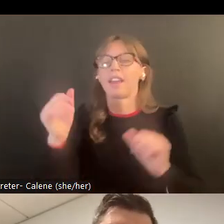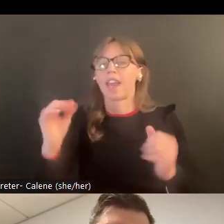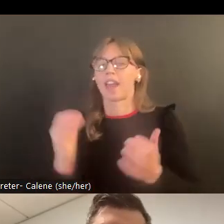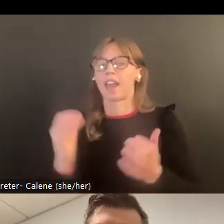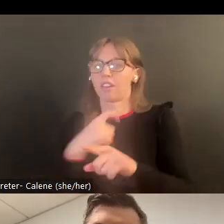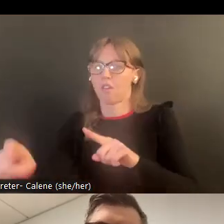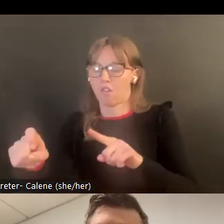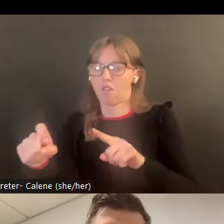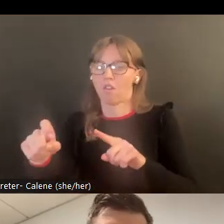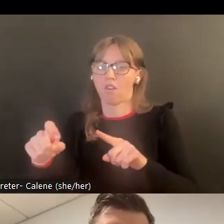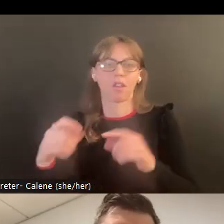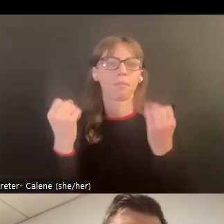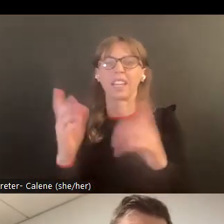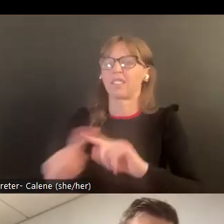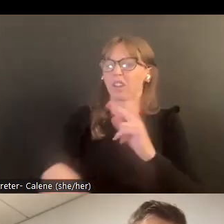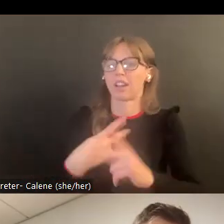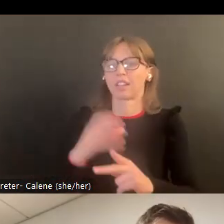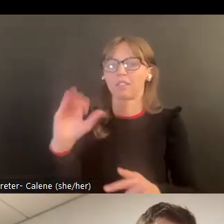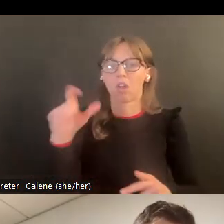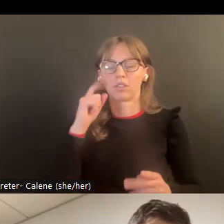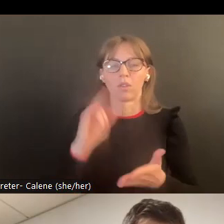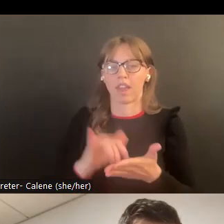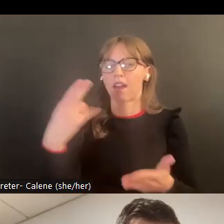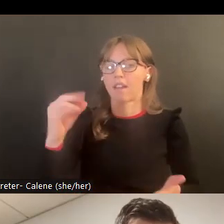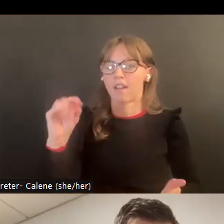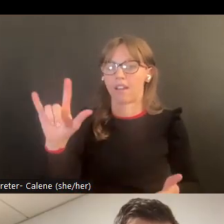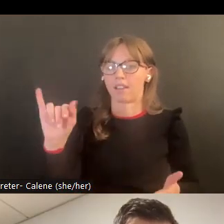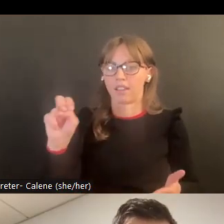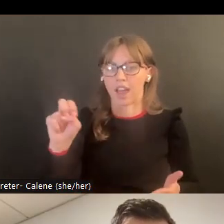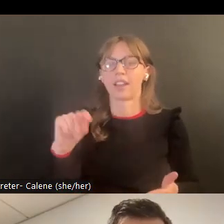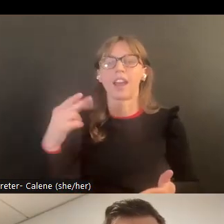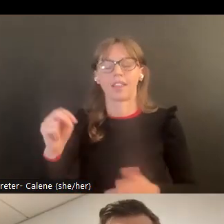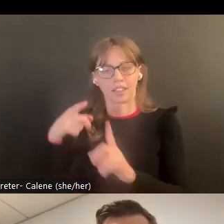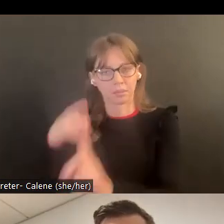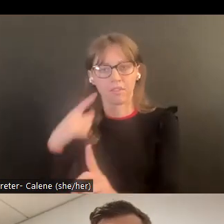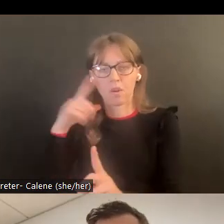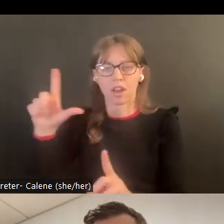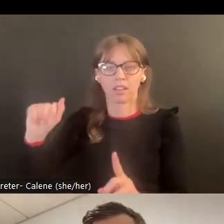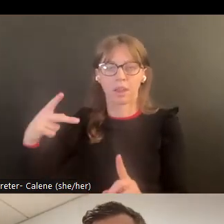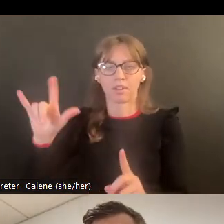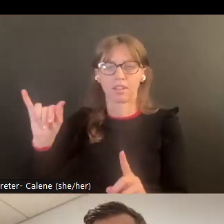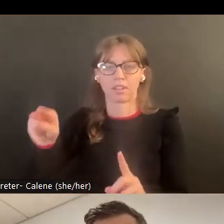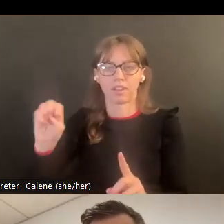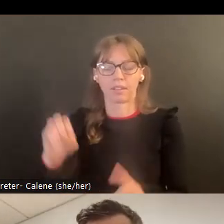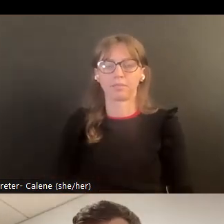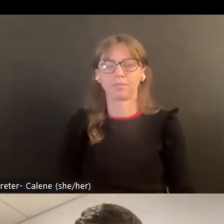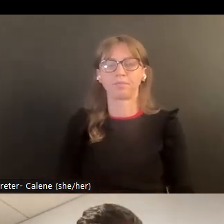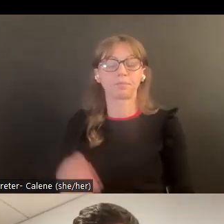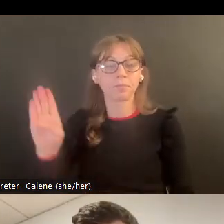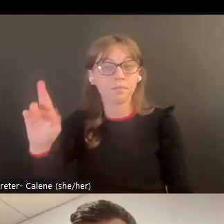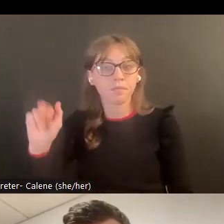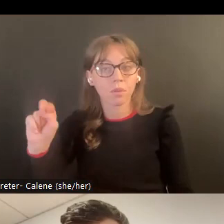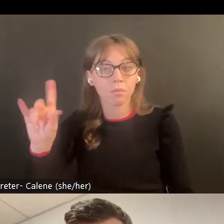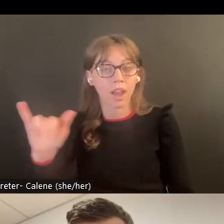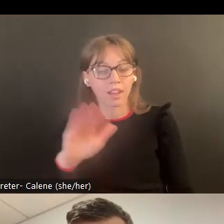para que entonces puedan filtrar lo que serían las llamadas y necesidades según el primer grupo y otros que